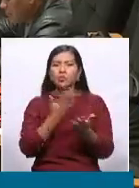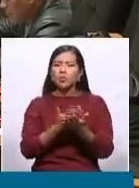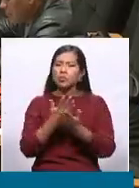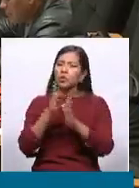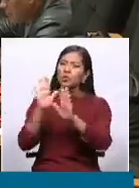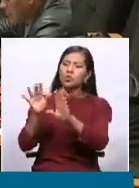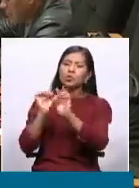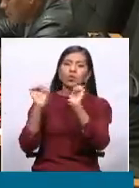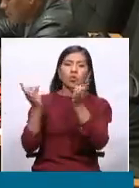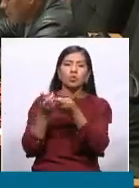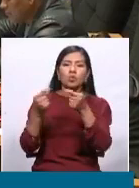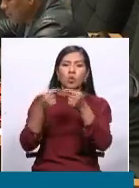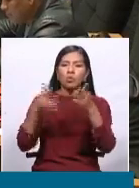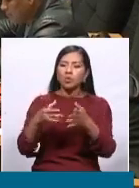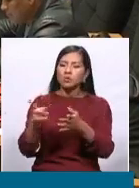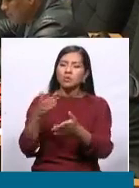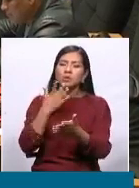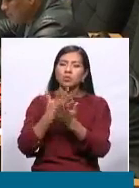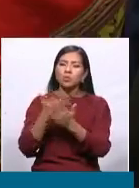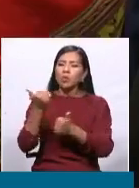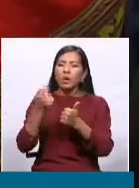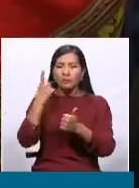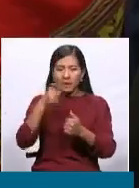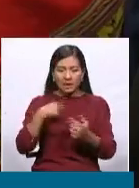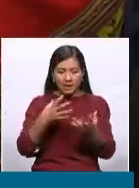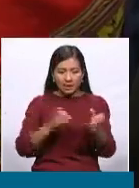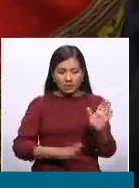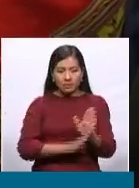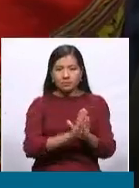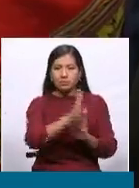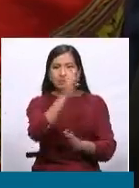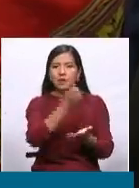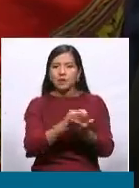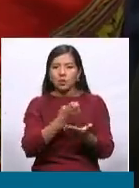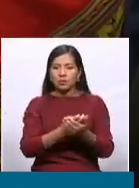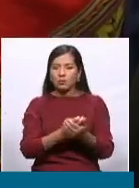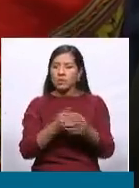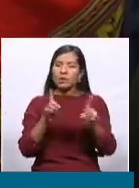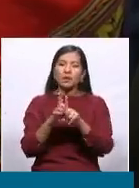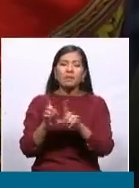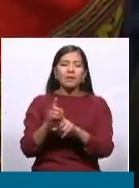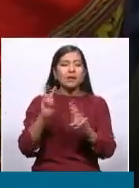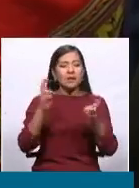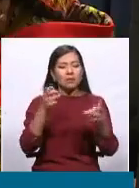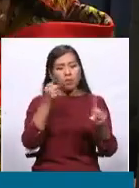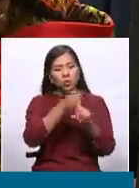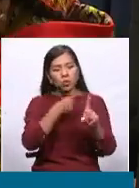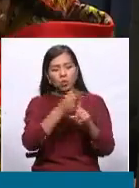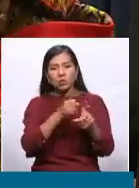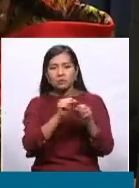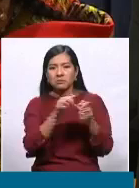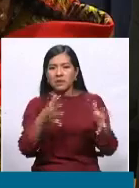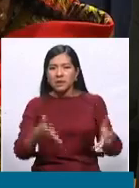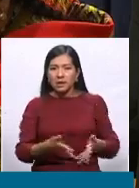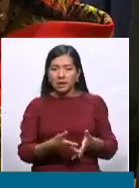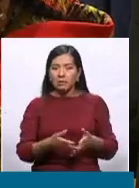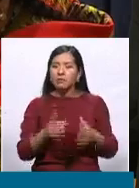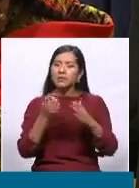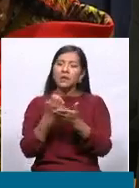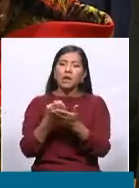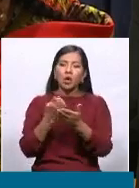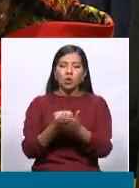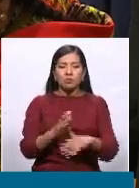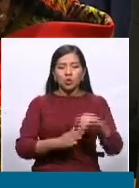oposición para salir de la crisis no solamente para la lucha contra la pandemia sino para la reactivación y reconstrucción